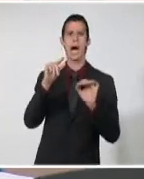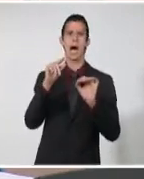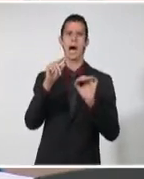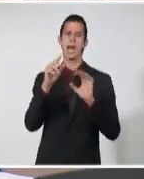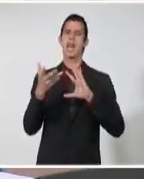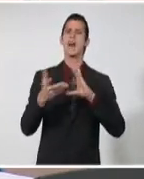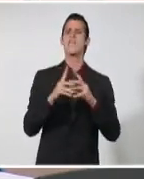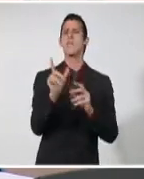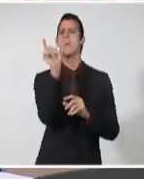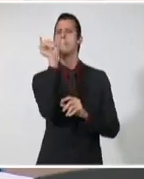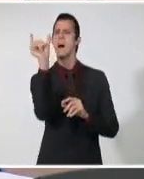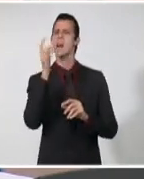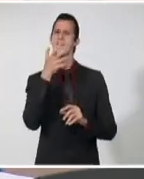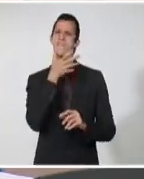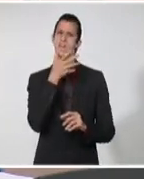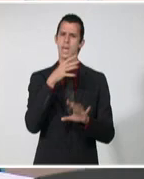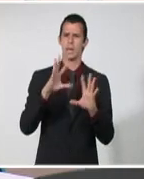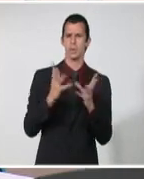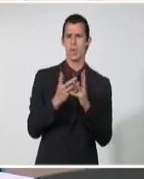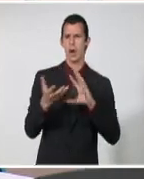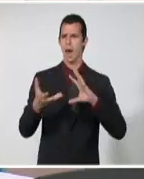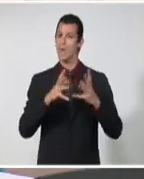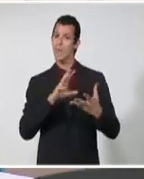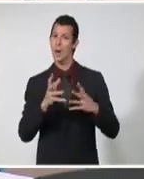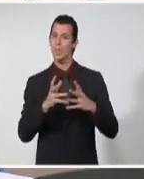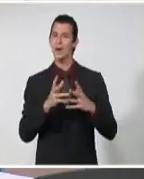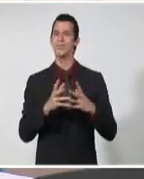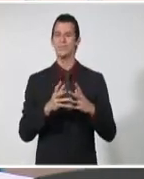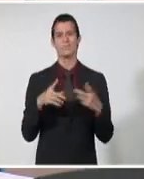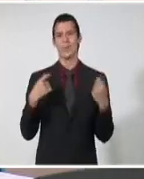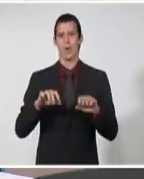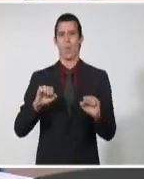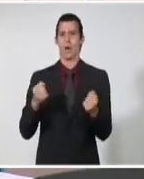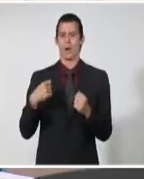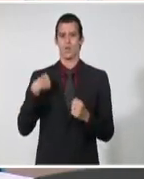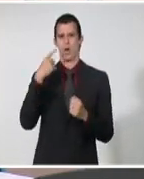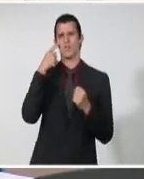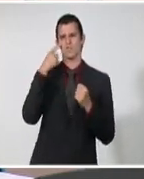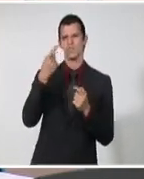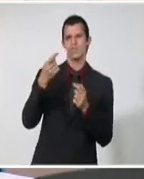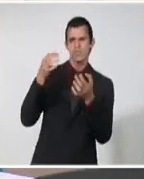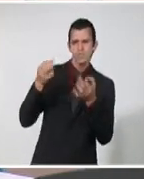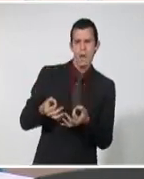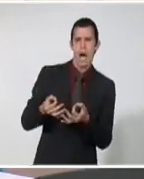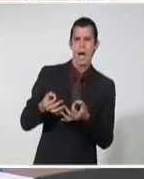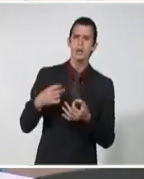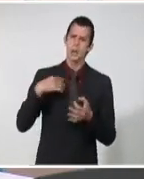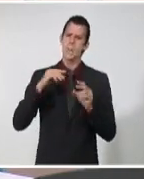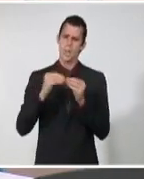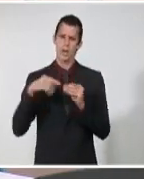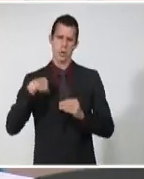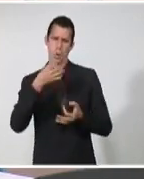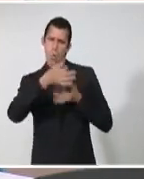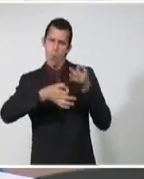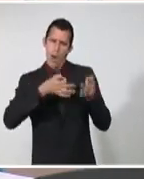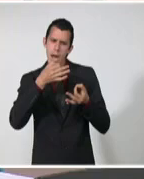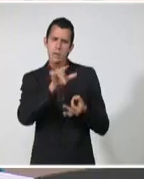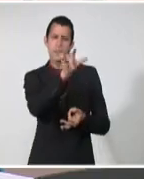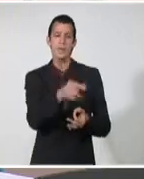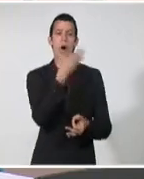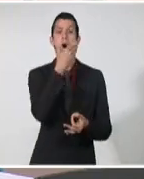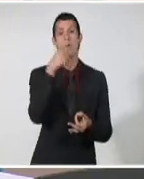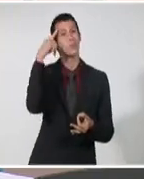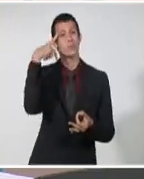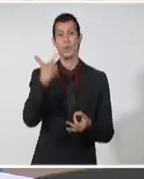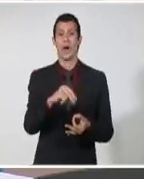El que lo vivió tiene que contarlo y después el que se lo contaron tiene que saber contarlo con tanta pasión como para que ese